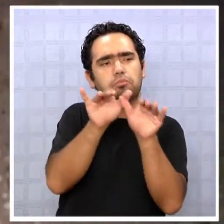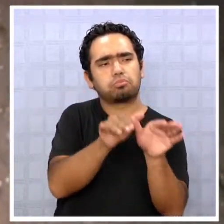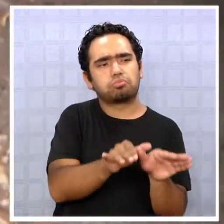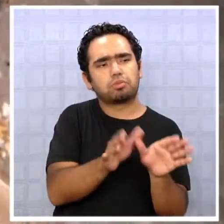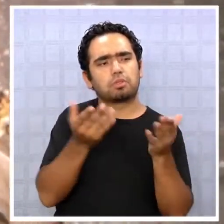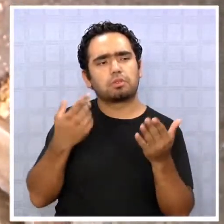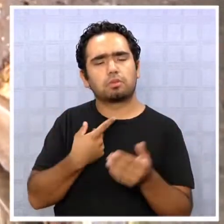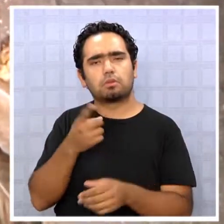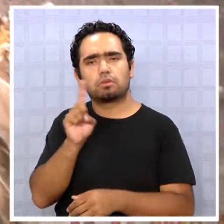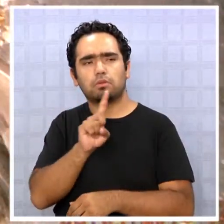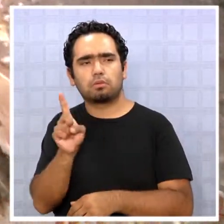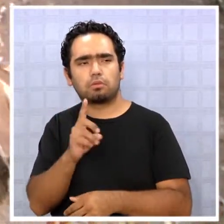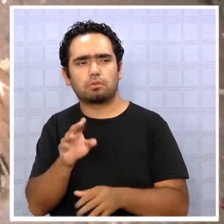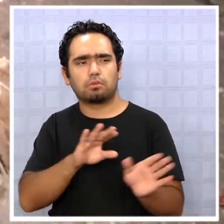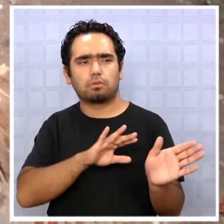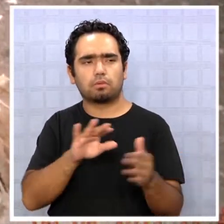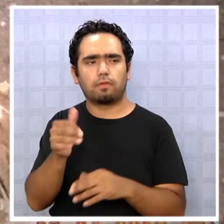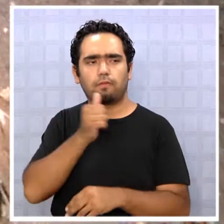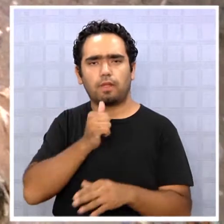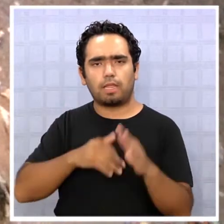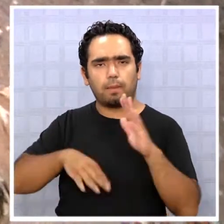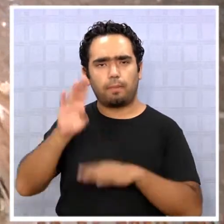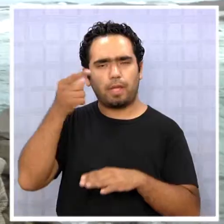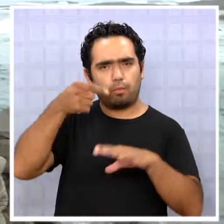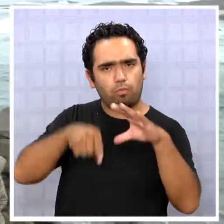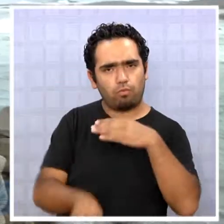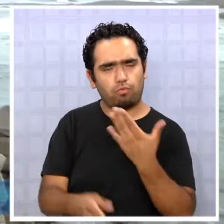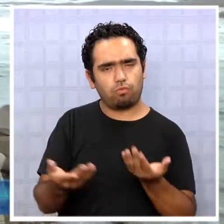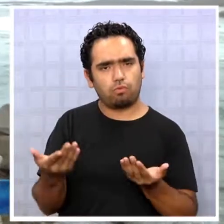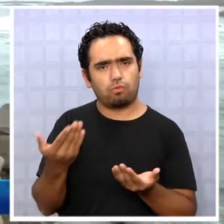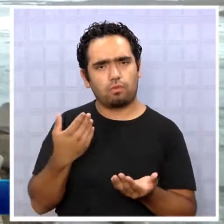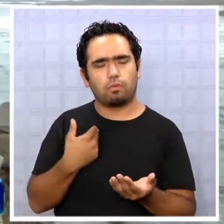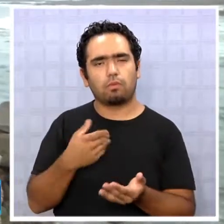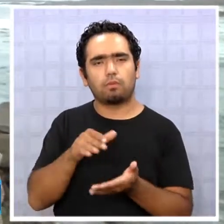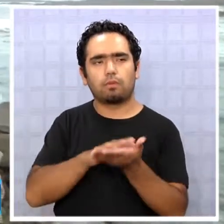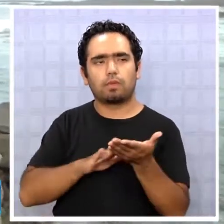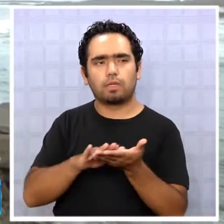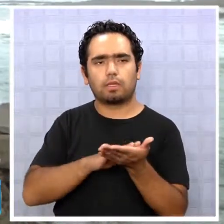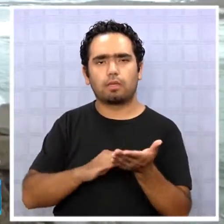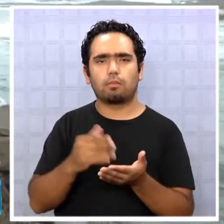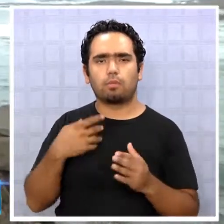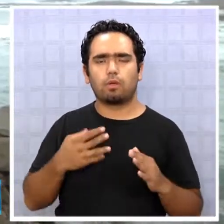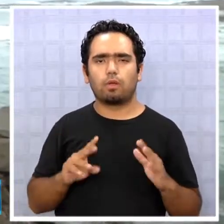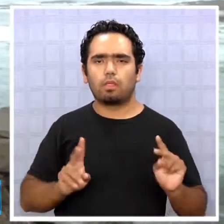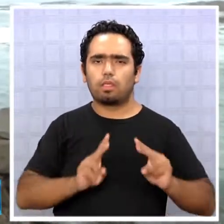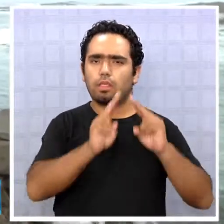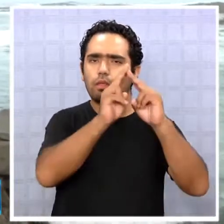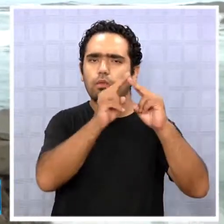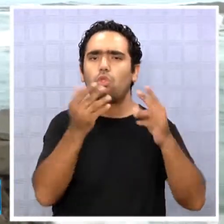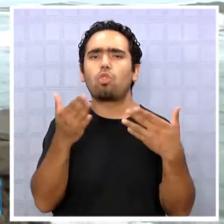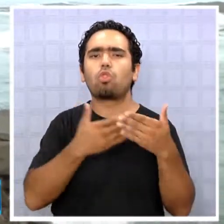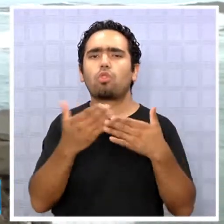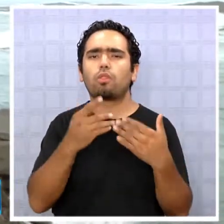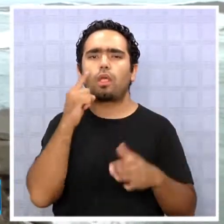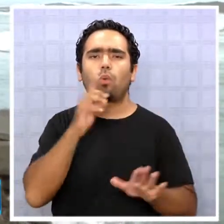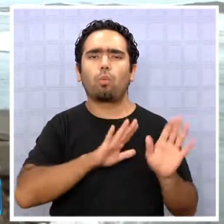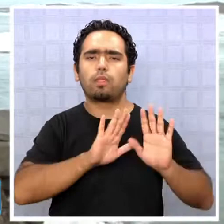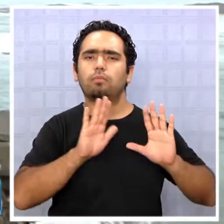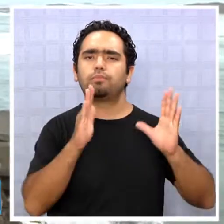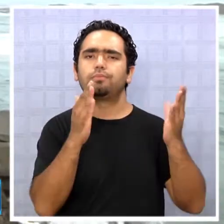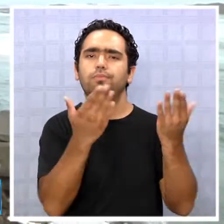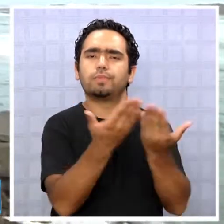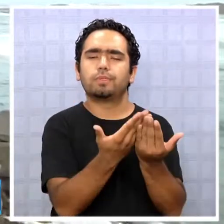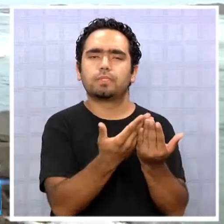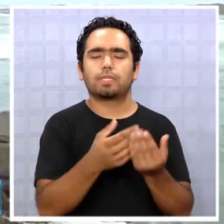líneas de alta tensión. Hay un tema más de fondo, que no operaron las protecciones de las líneas de transmisión y eso es